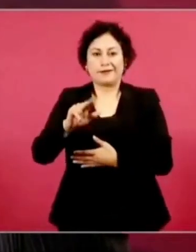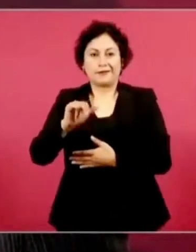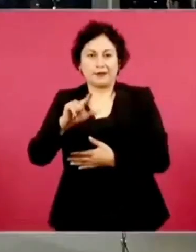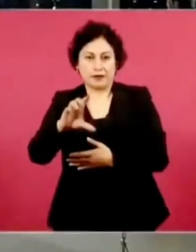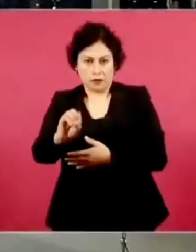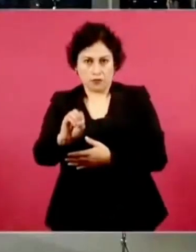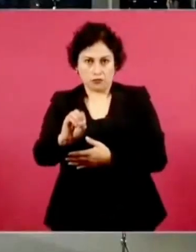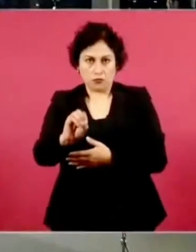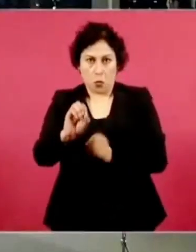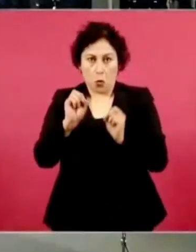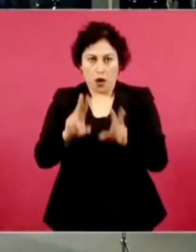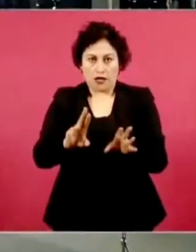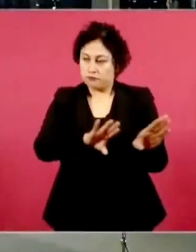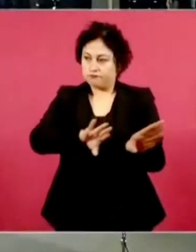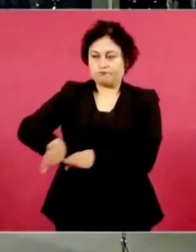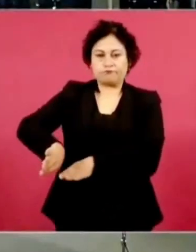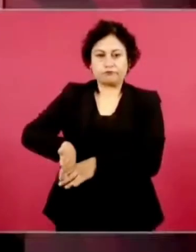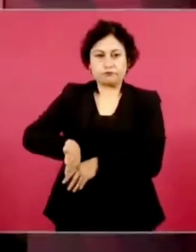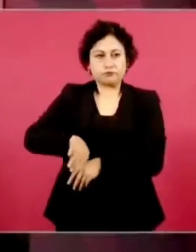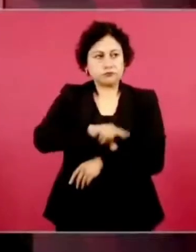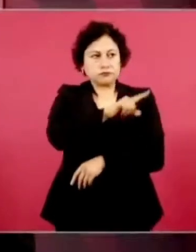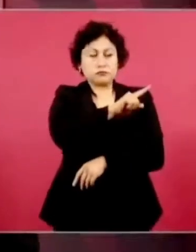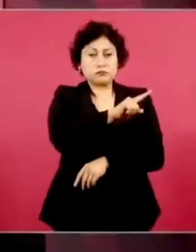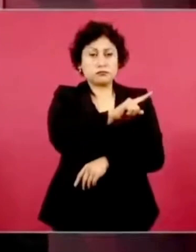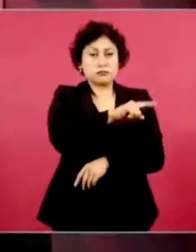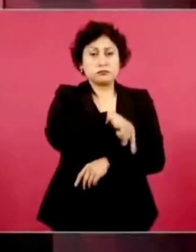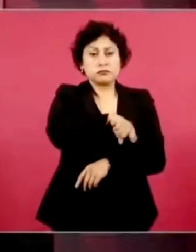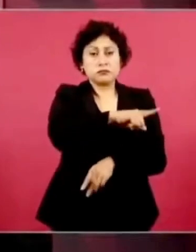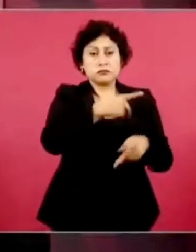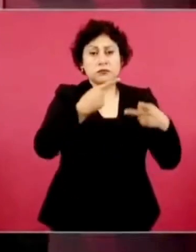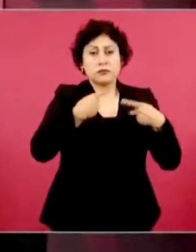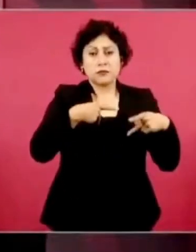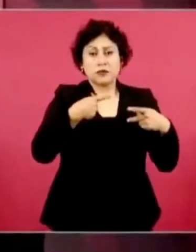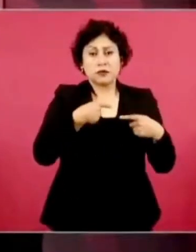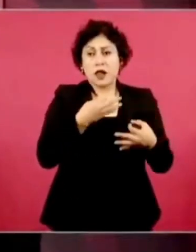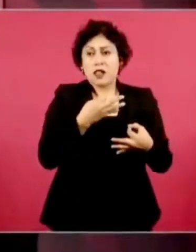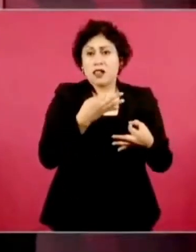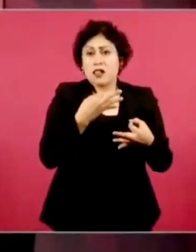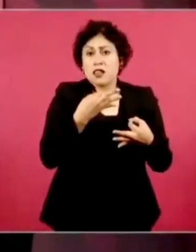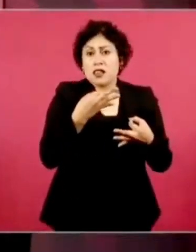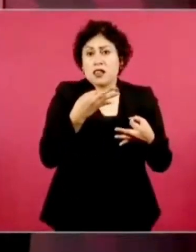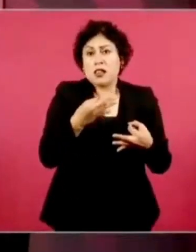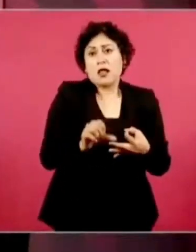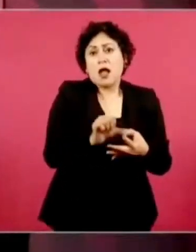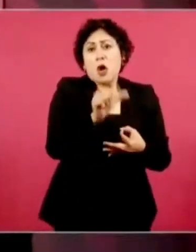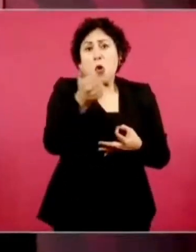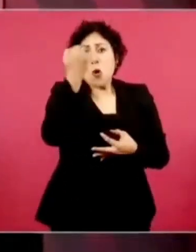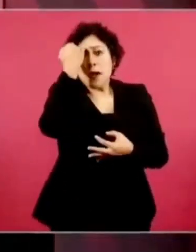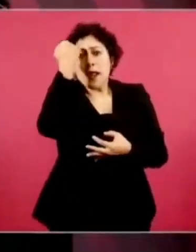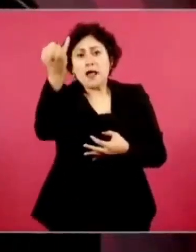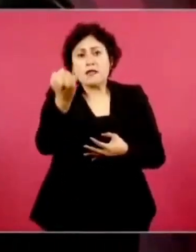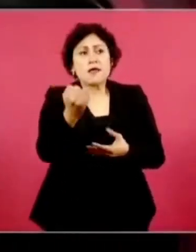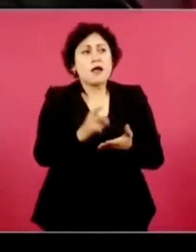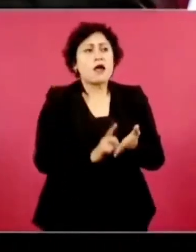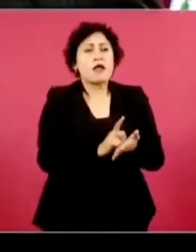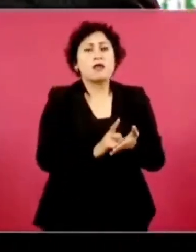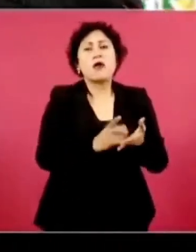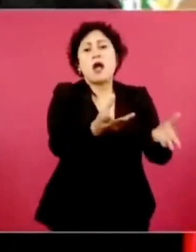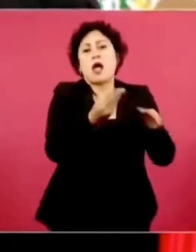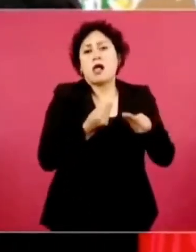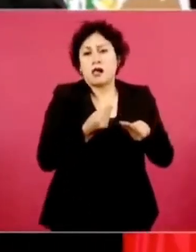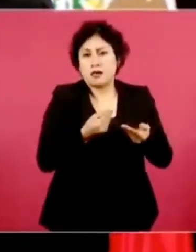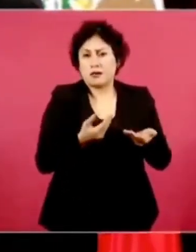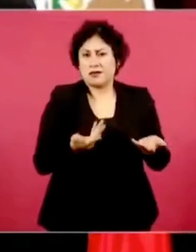porque hay demanda, porque hay consumo, porque hay una gran insatisfacción en los